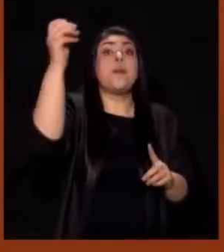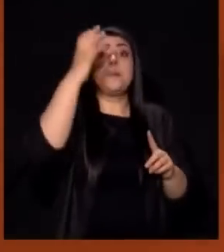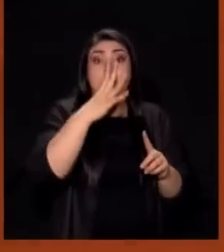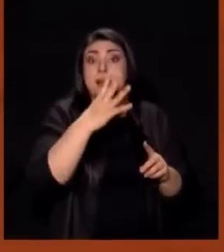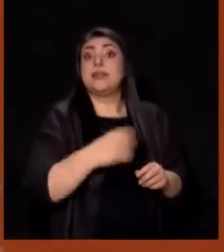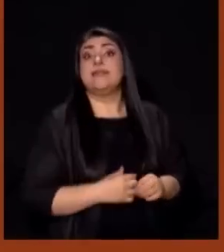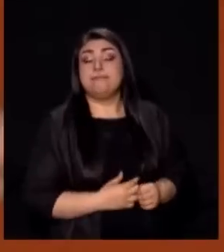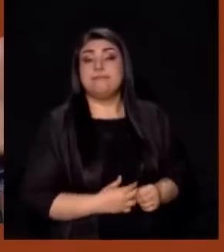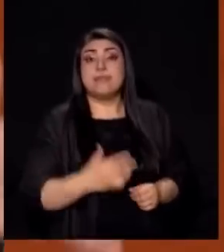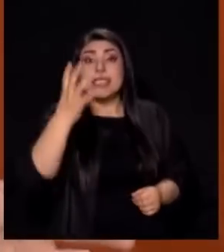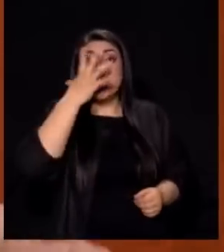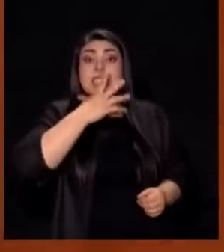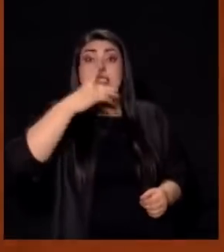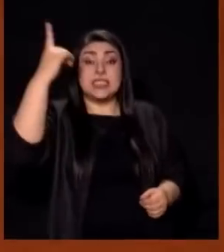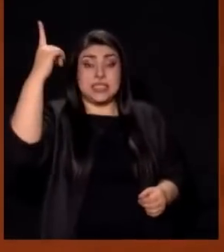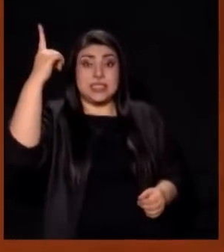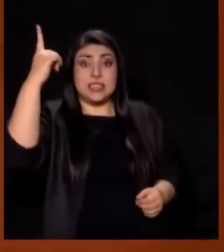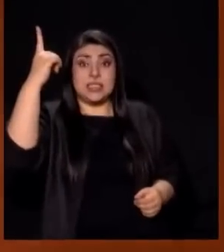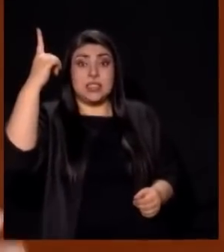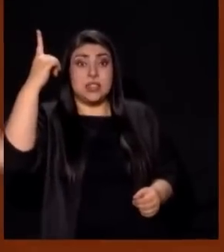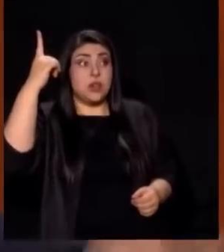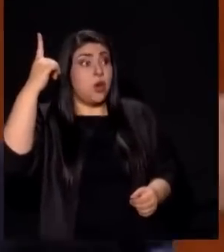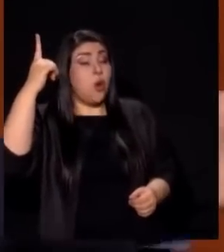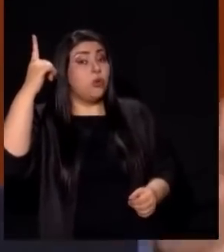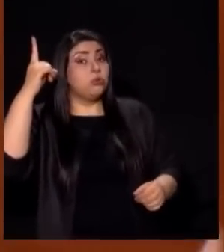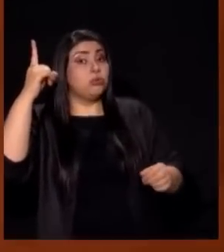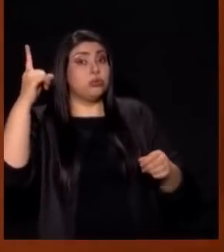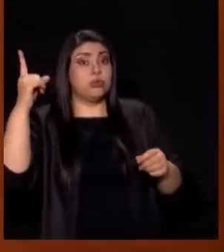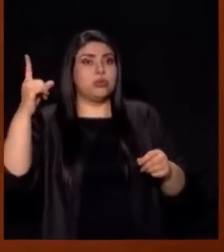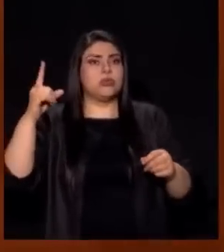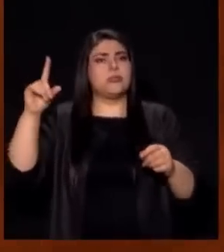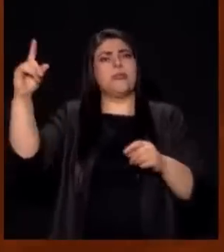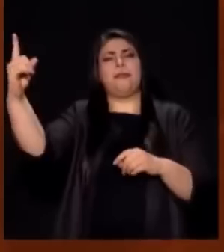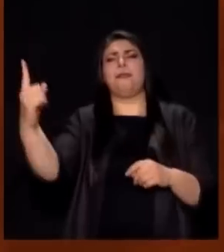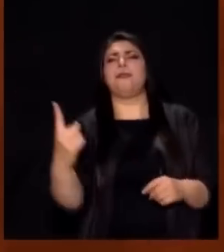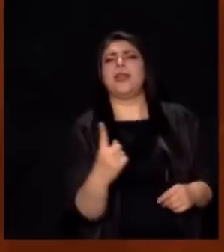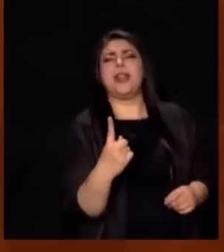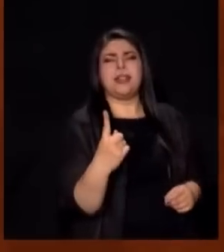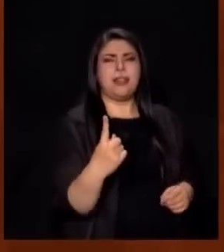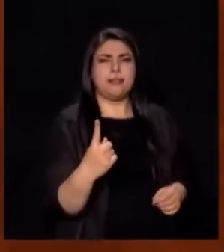Dios Se apareciera En este escenario Y dijera Solo vine a hacer Algo hoy